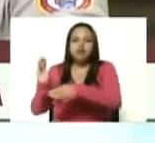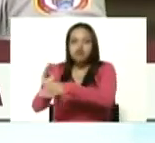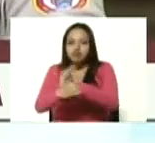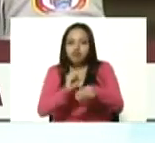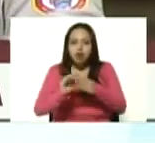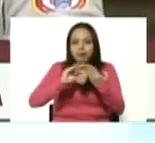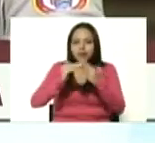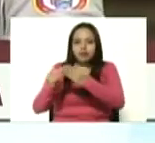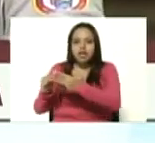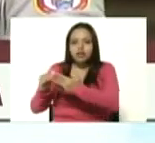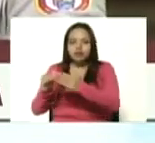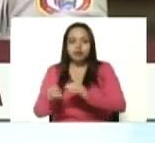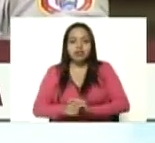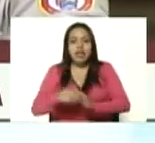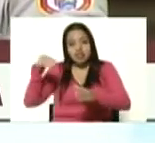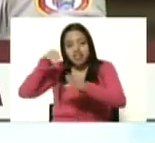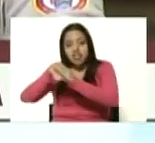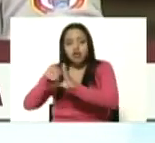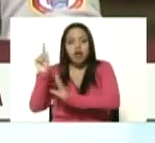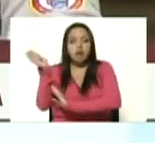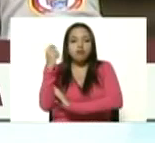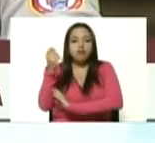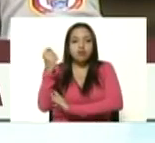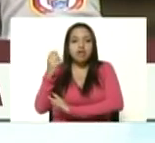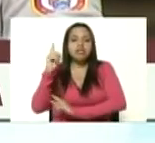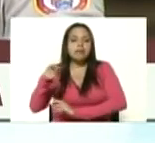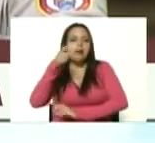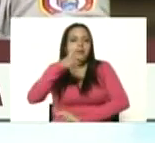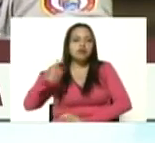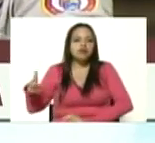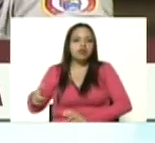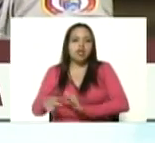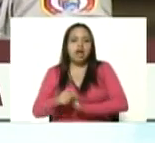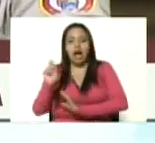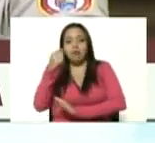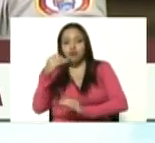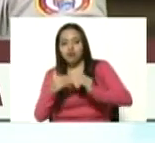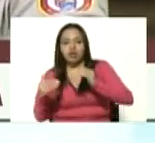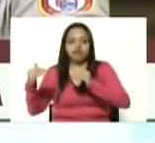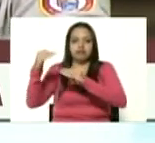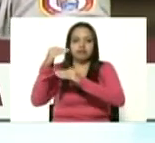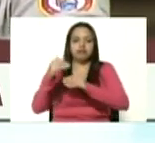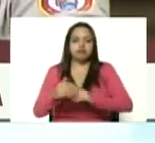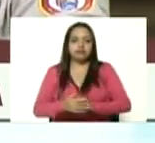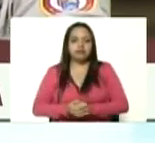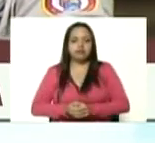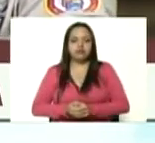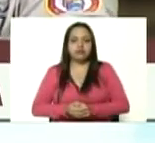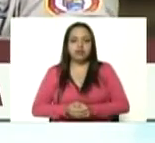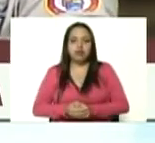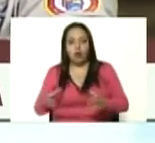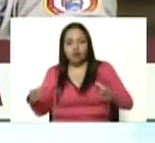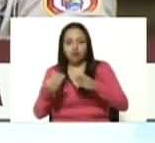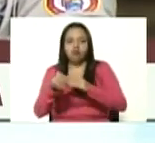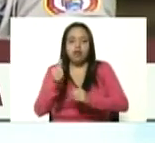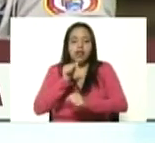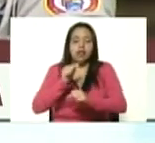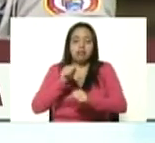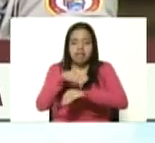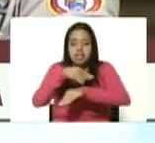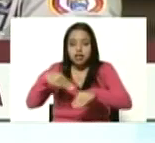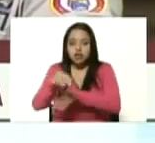del Alto Apure y de los pobladores del Alto Apure con nuestro comandante estratégico operacional con nuestro ministro de la defensa y la fuerza armada